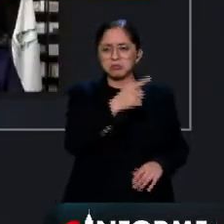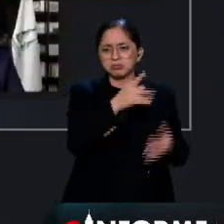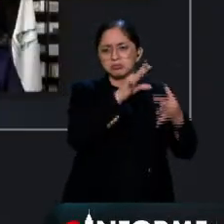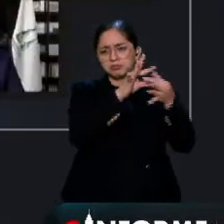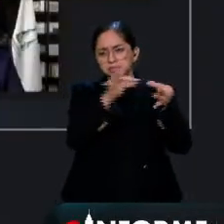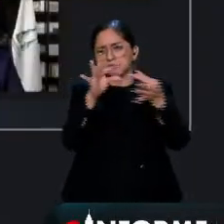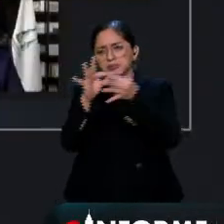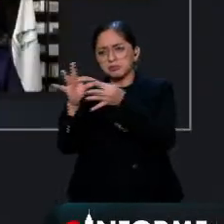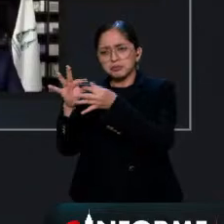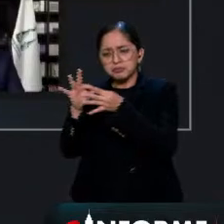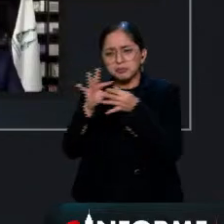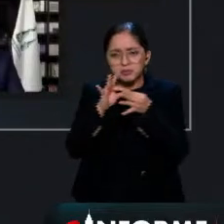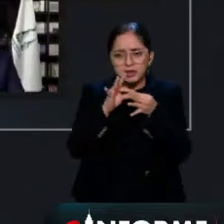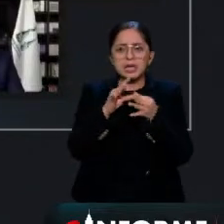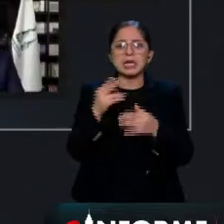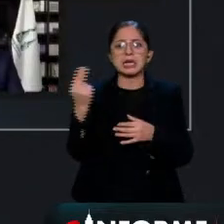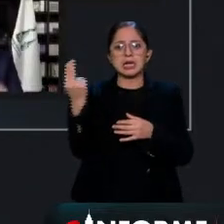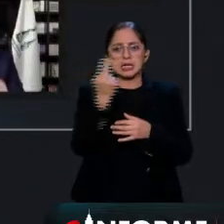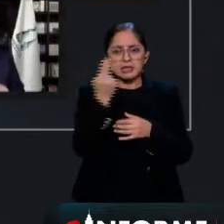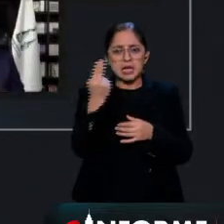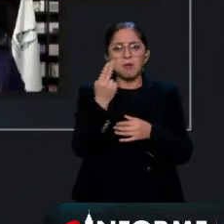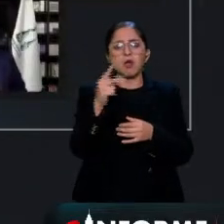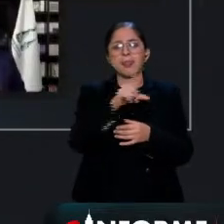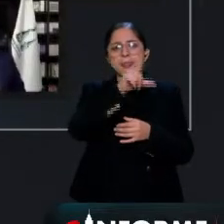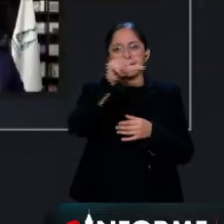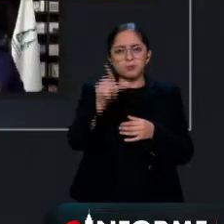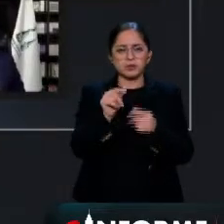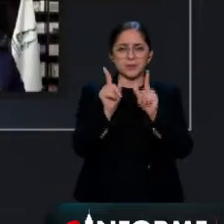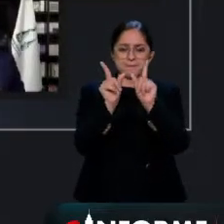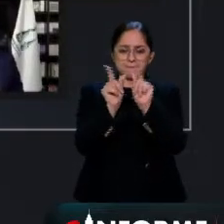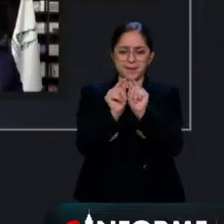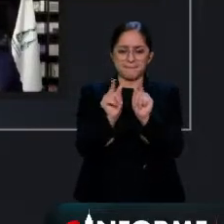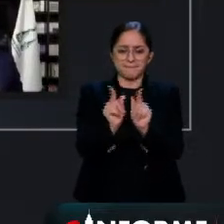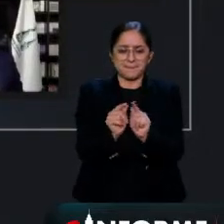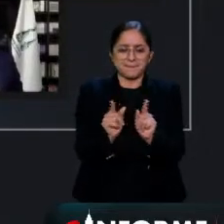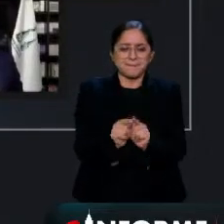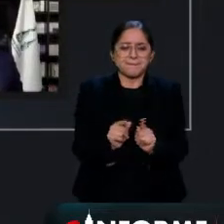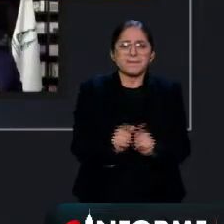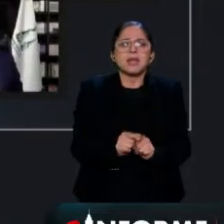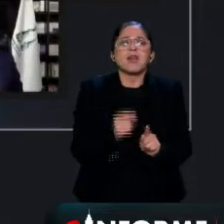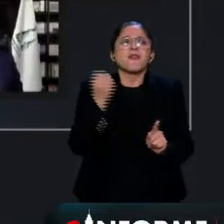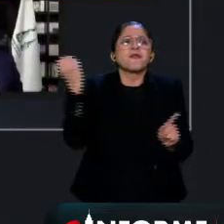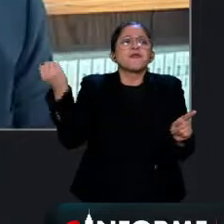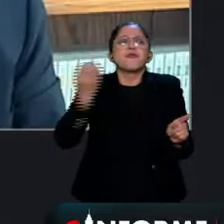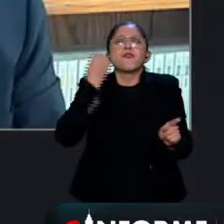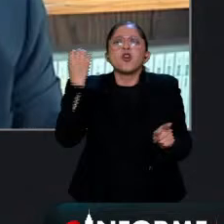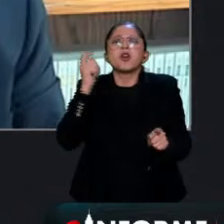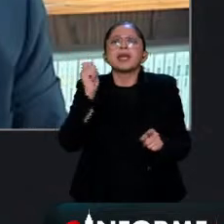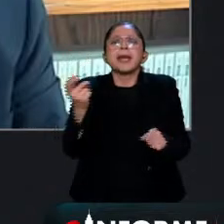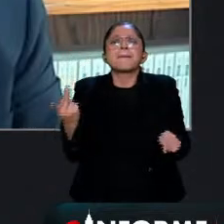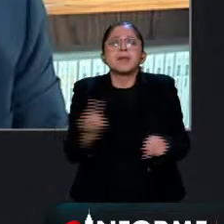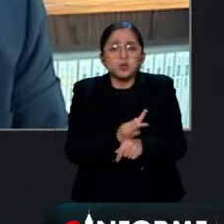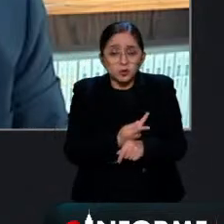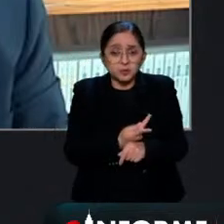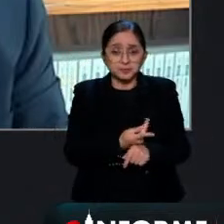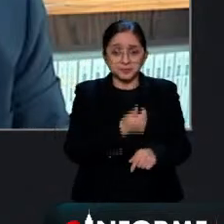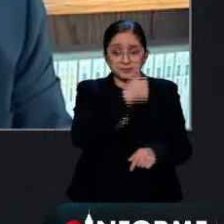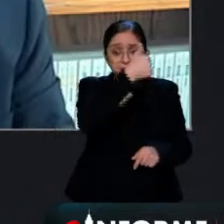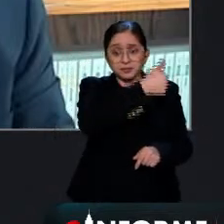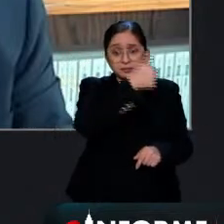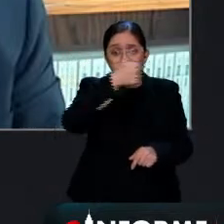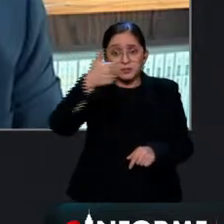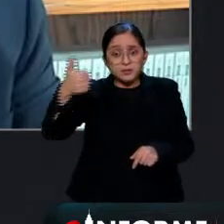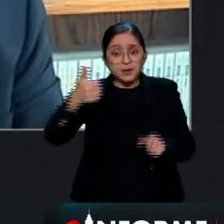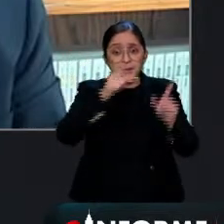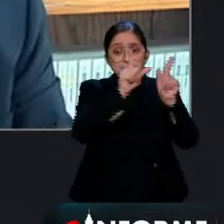va a haber una síntesis como siempre ocurre una síntesis de cada foro y pues esa síntesis de cada foro serán